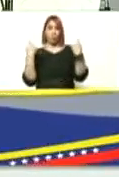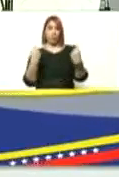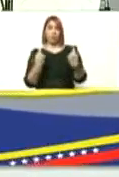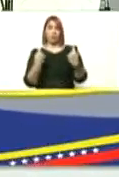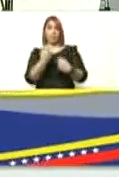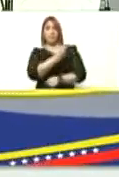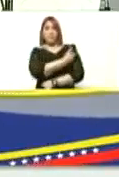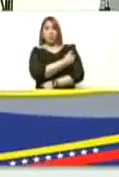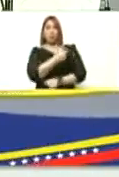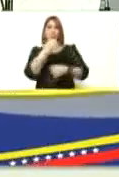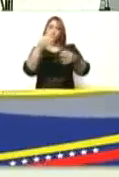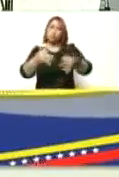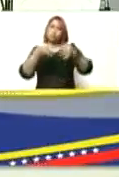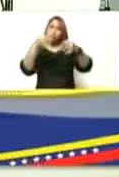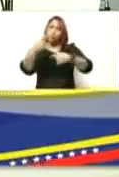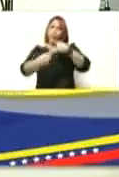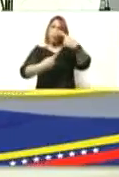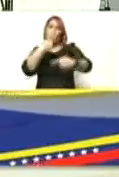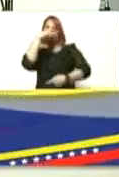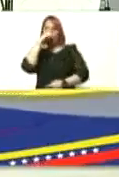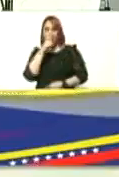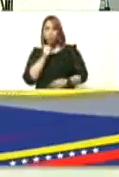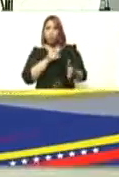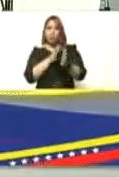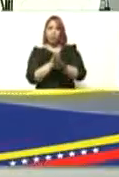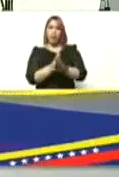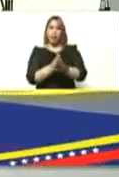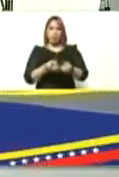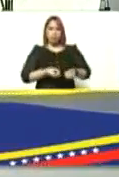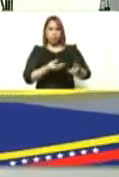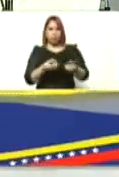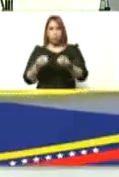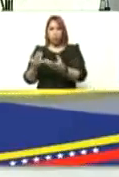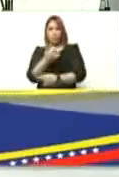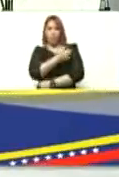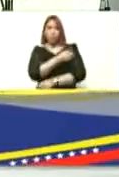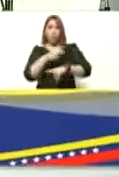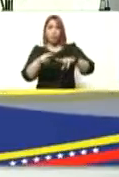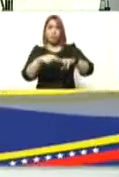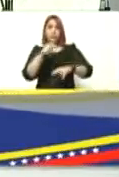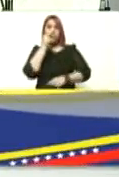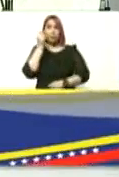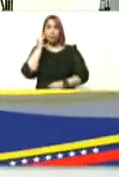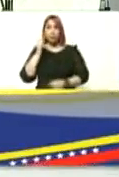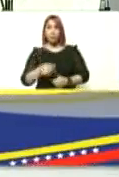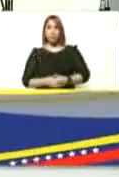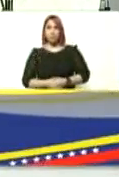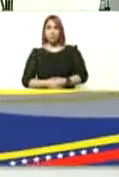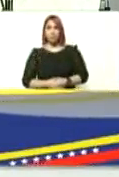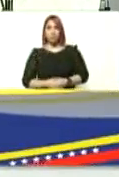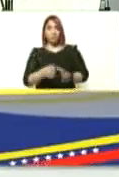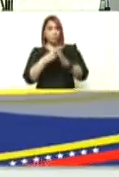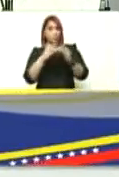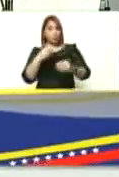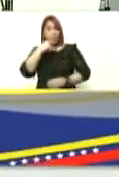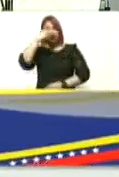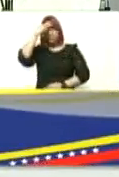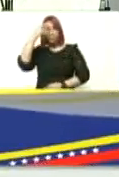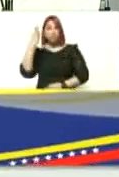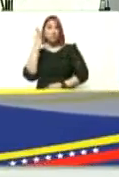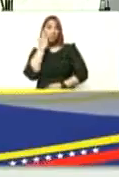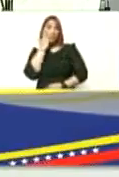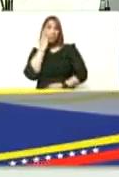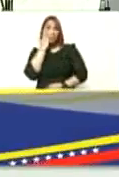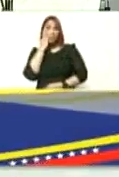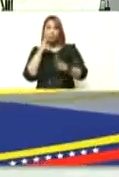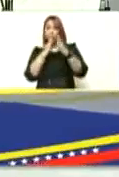gratuita y le traemos todas las vacunas a todos los niños y niñas y todos los padres y todas